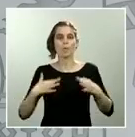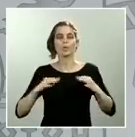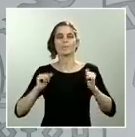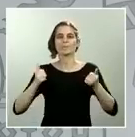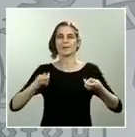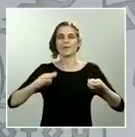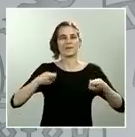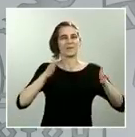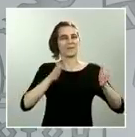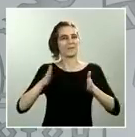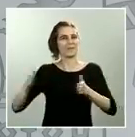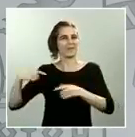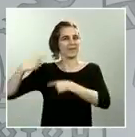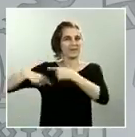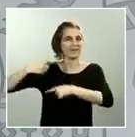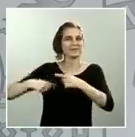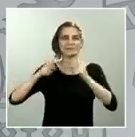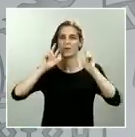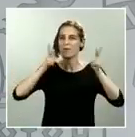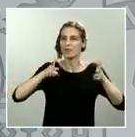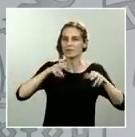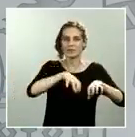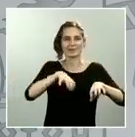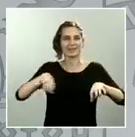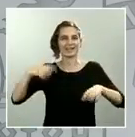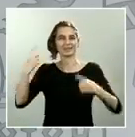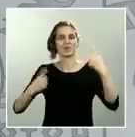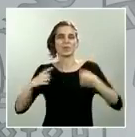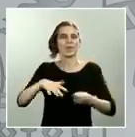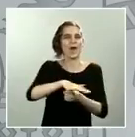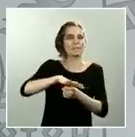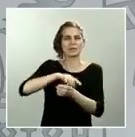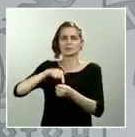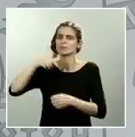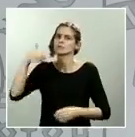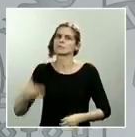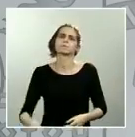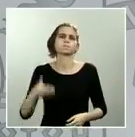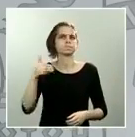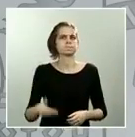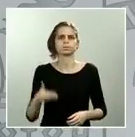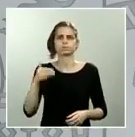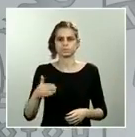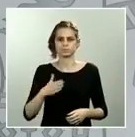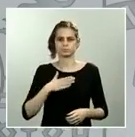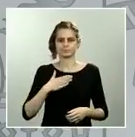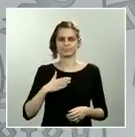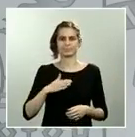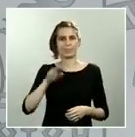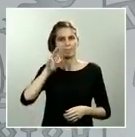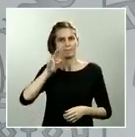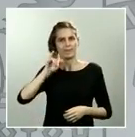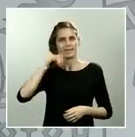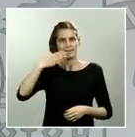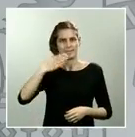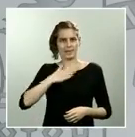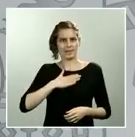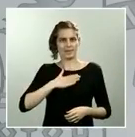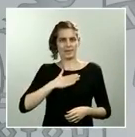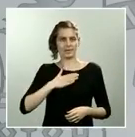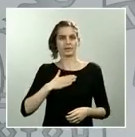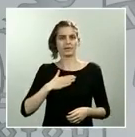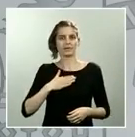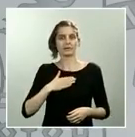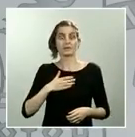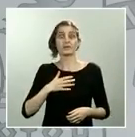los hoteles o determinadas áreas que son muy importantes para nuestro Producto Interior Bruto y que condicionan de forma importante también